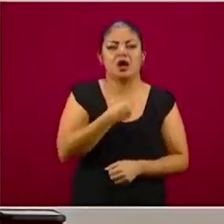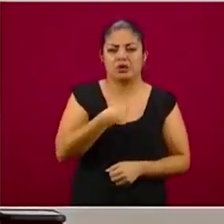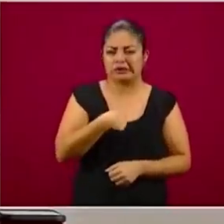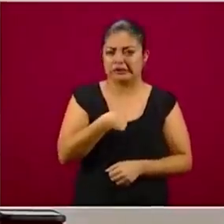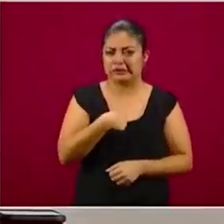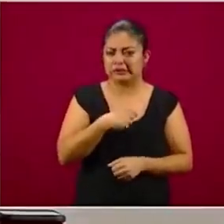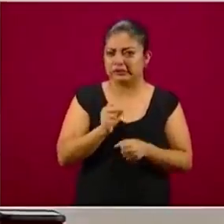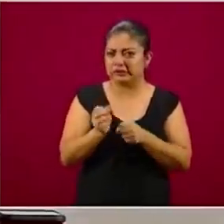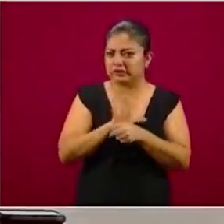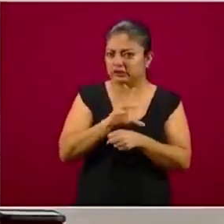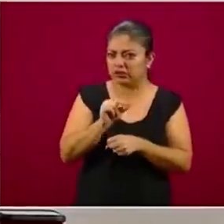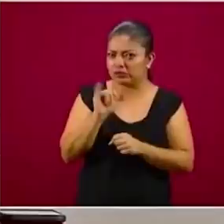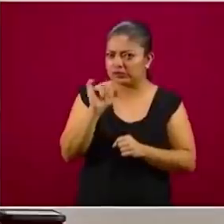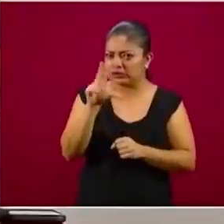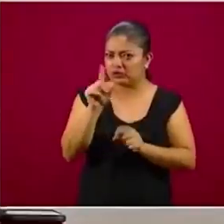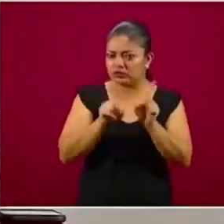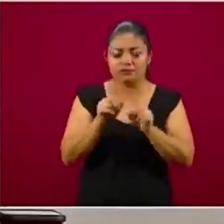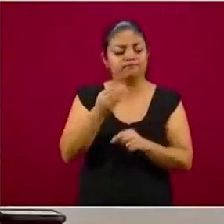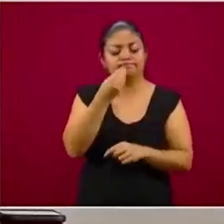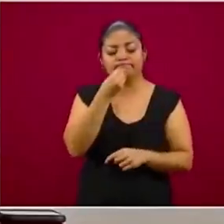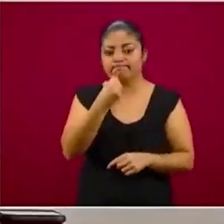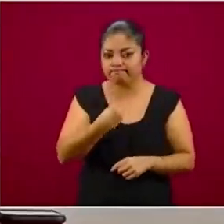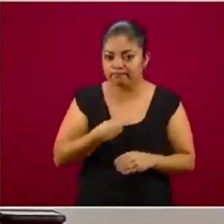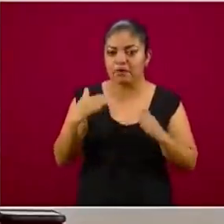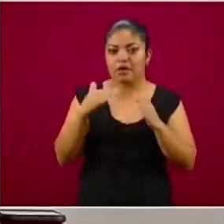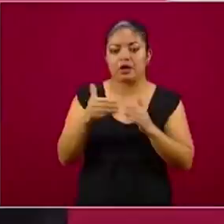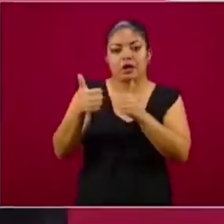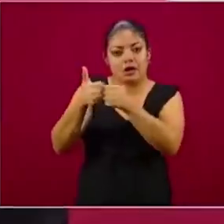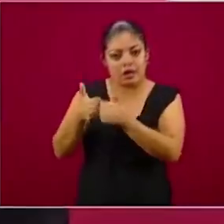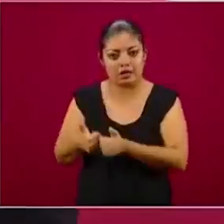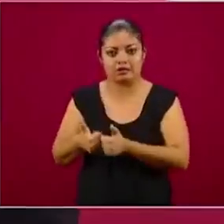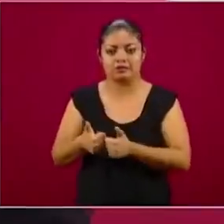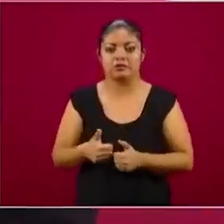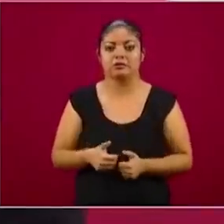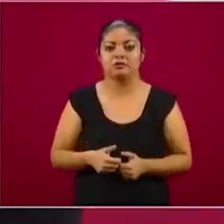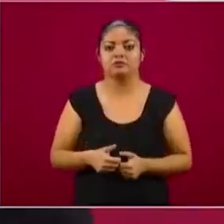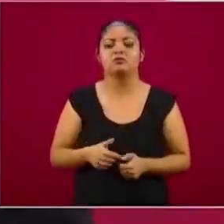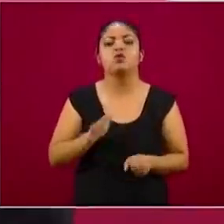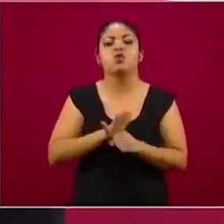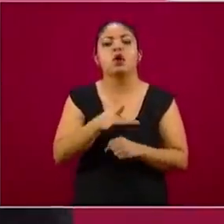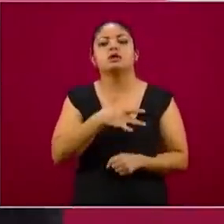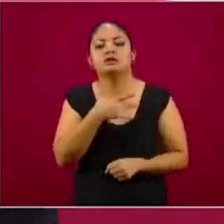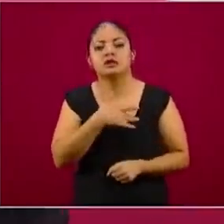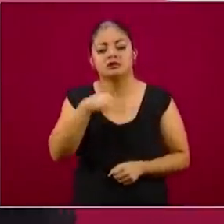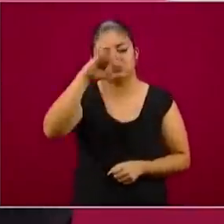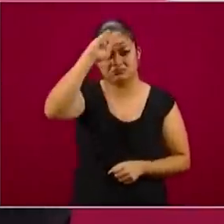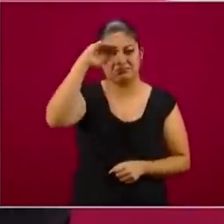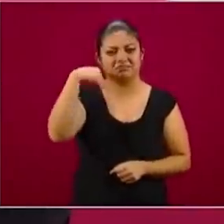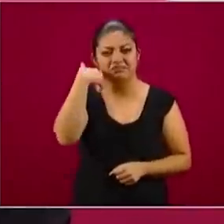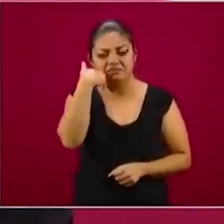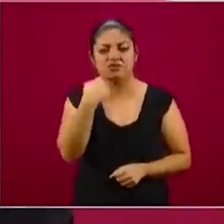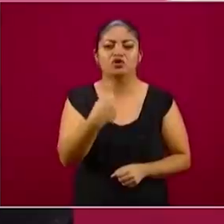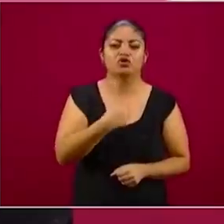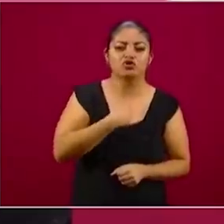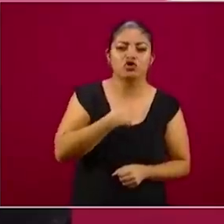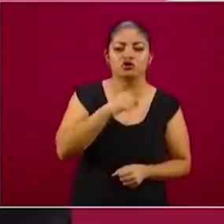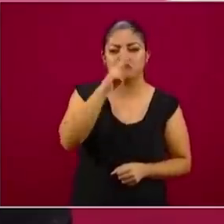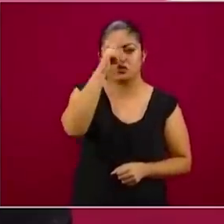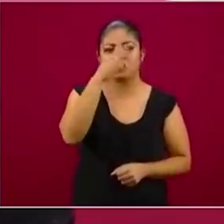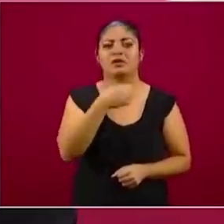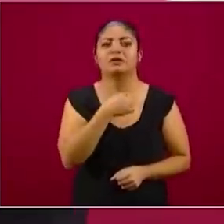certeza de qué es COVID, permanecer en casa. Qué síntomas, fiebre, tos, dolor de garganta,